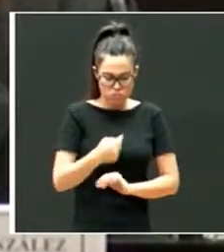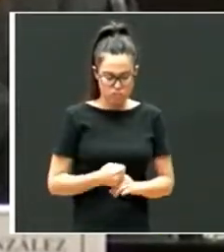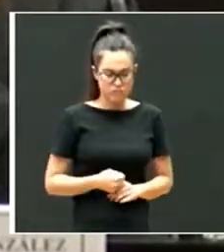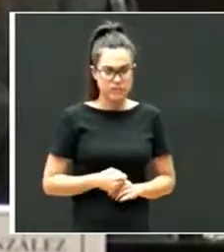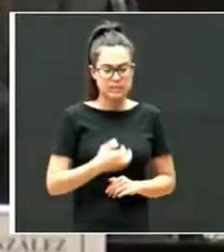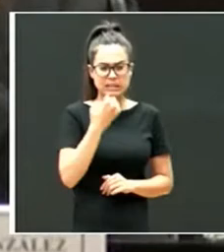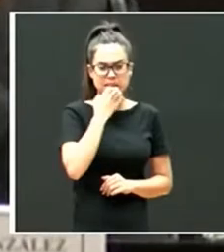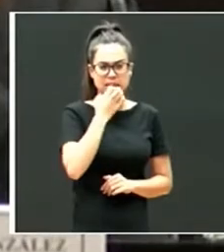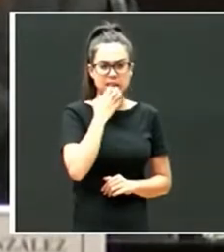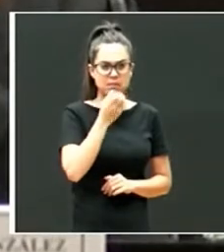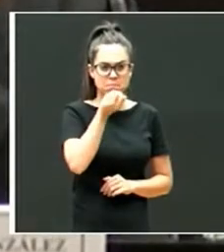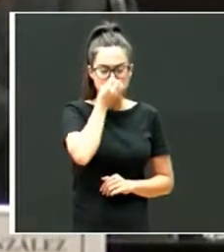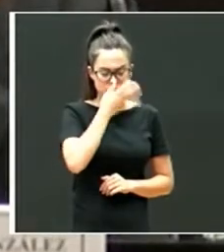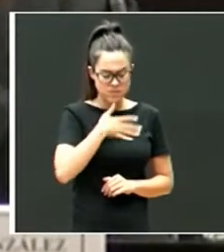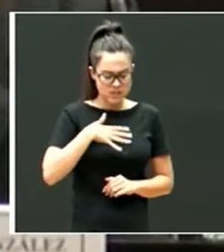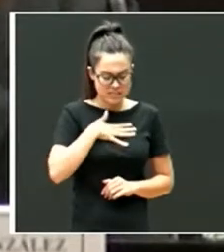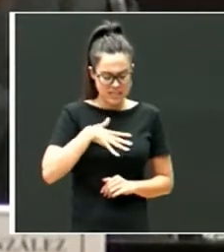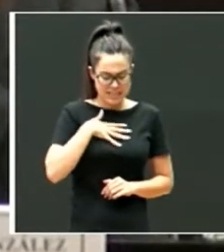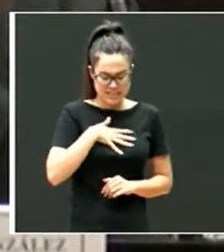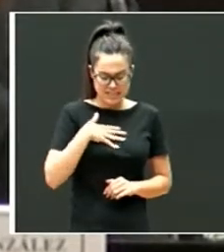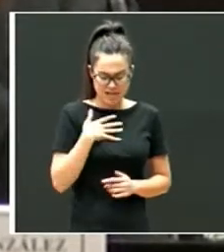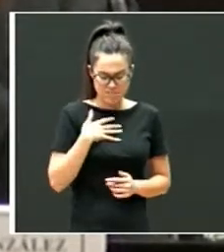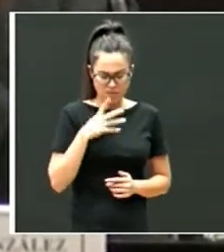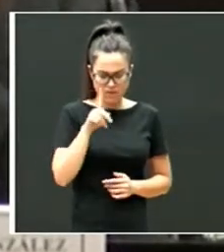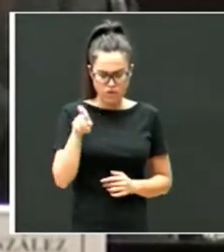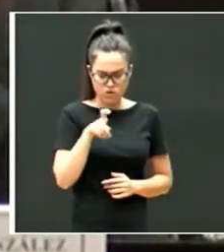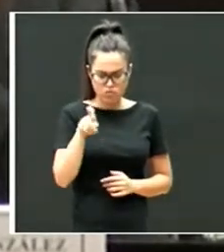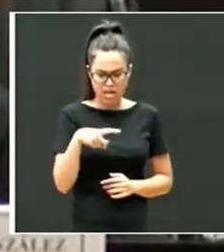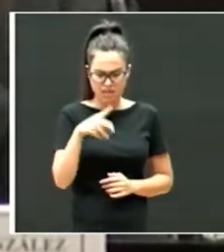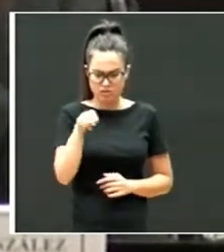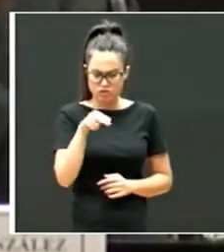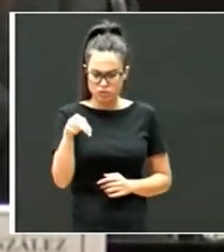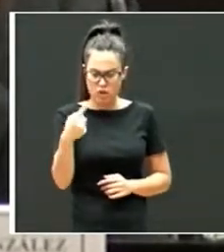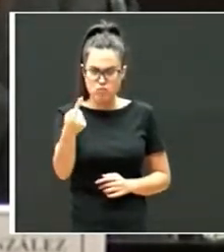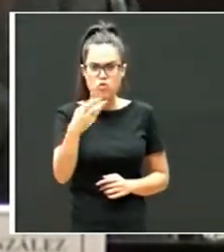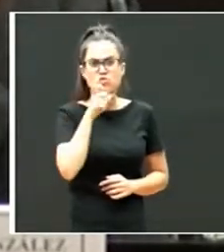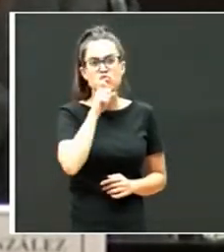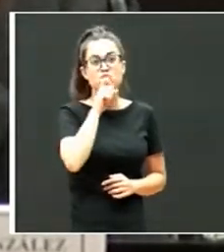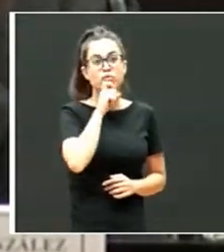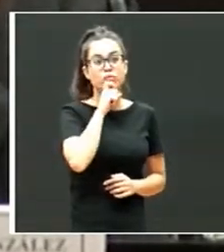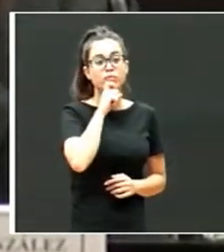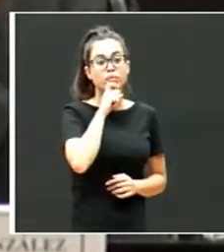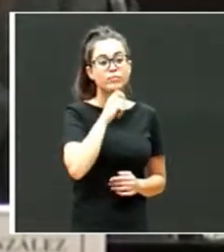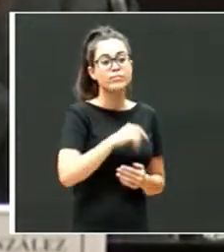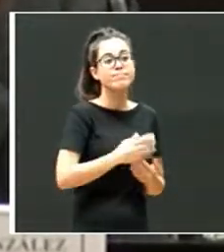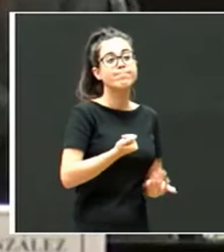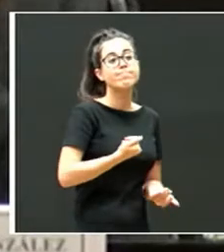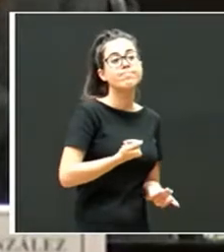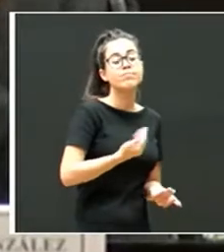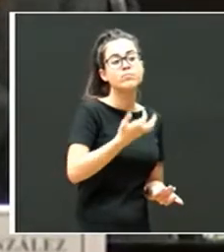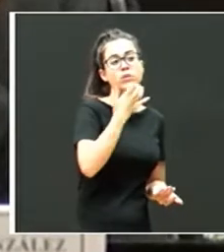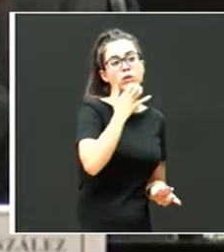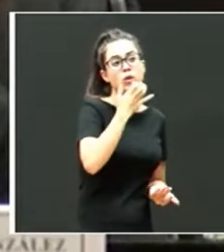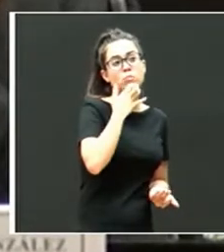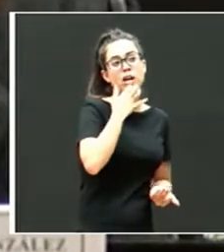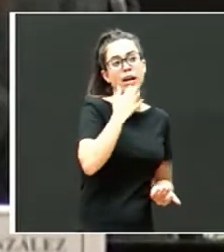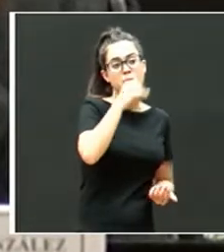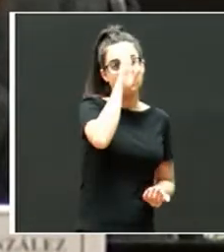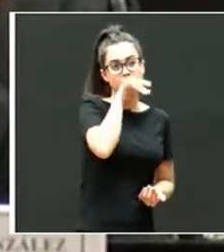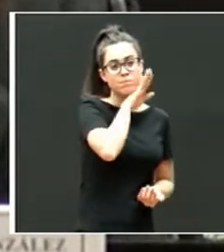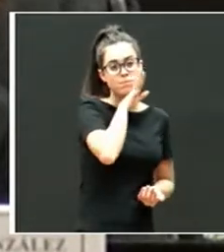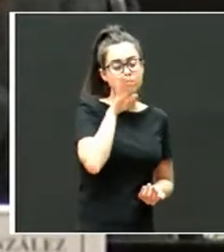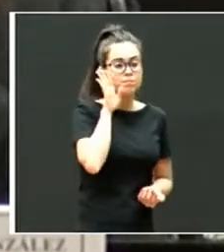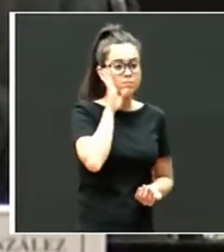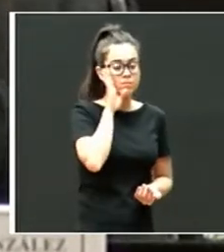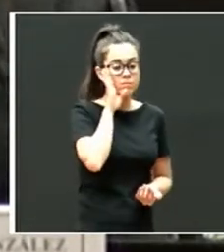el bienestar infantil, esa fórmula dé uno, arriba tengo que poner en competencias parentales, supongamos setenta. Los